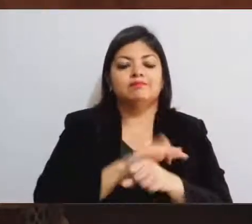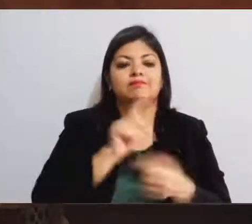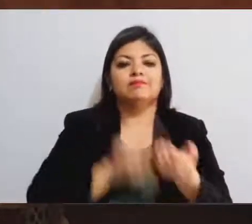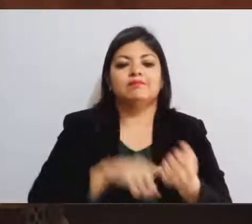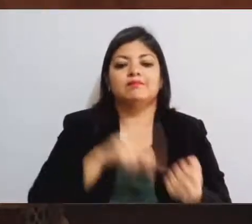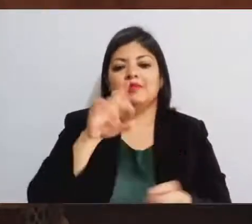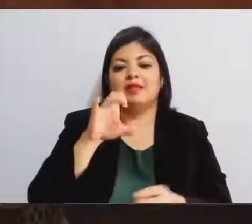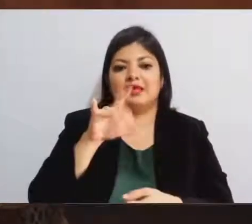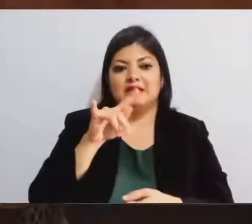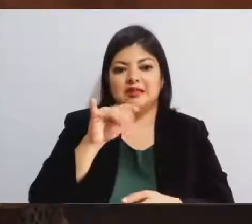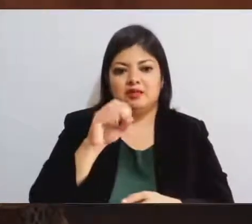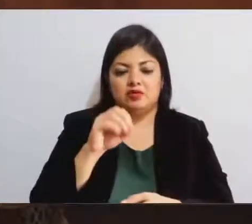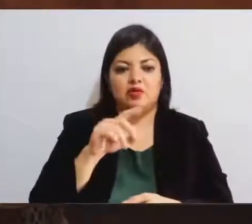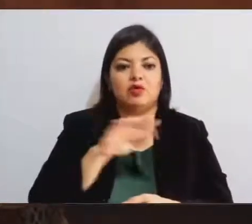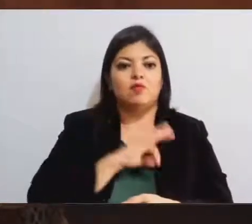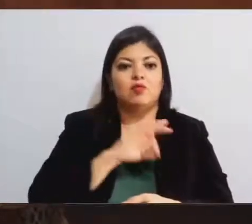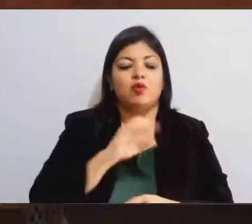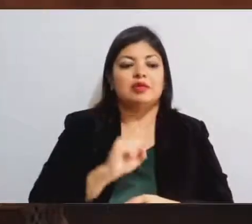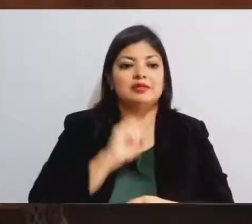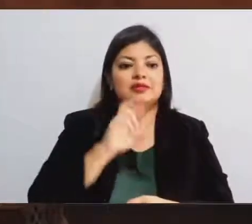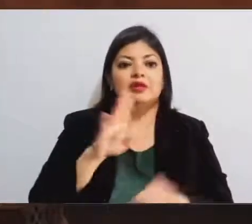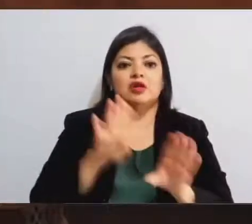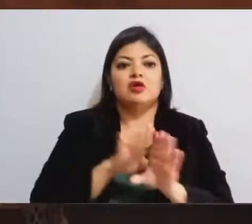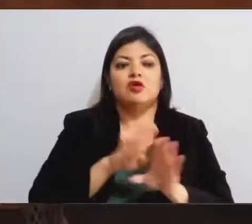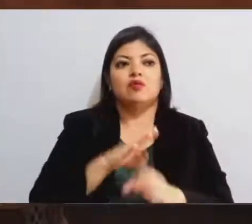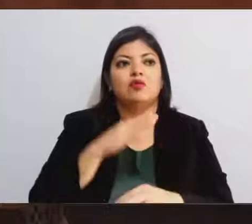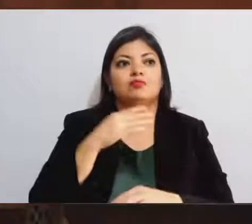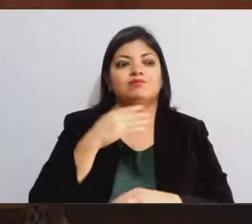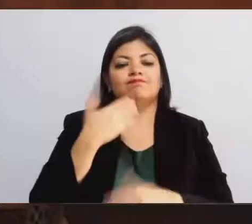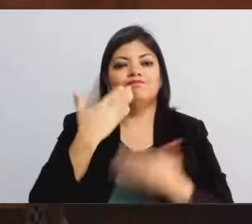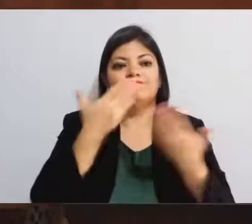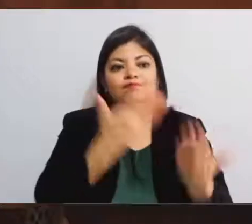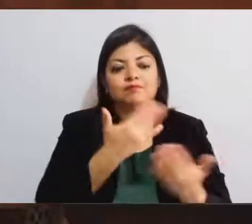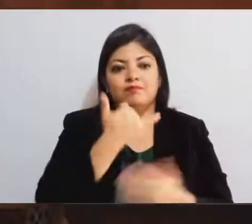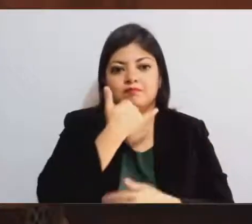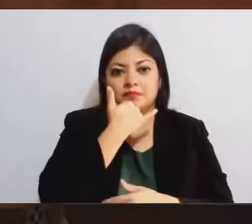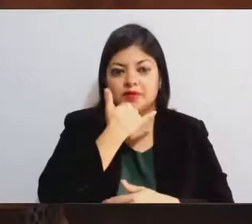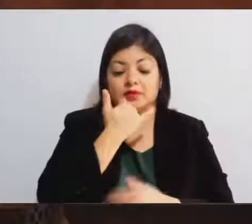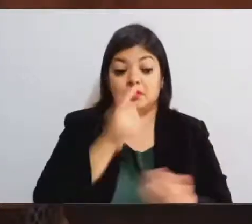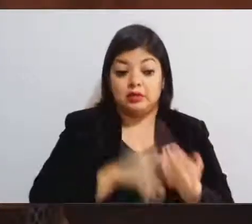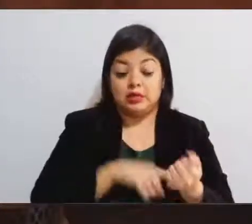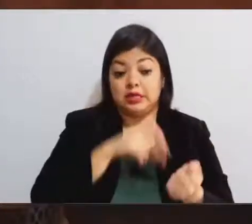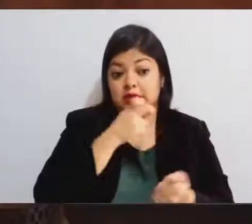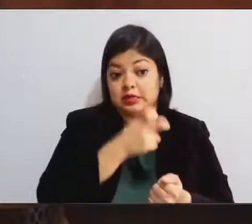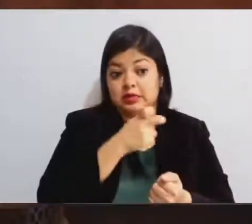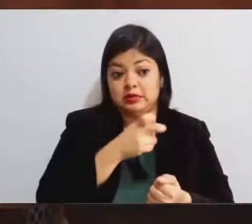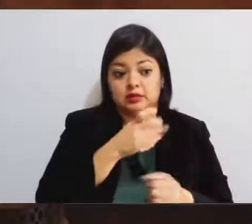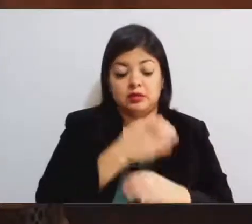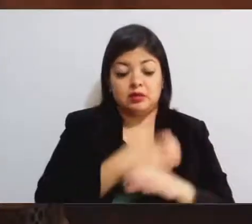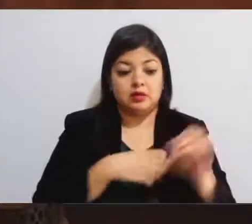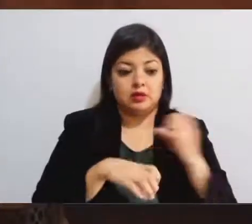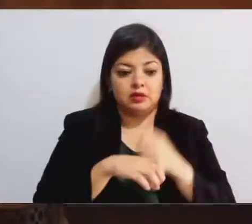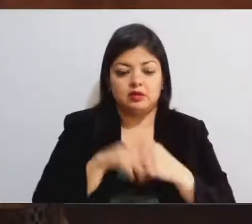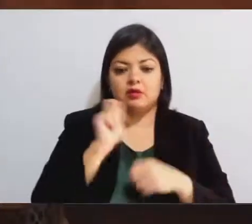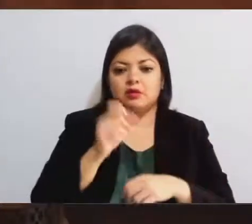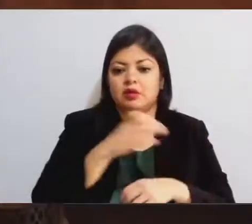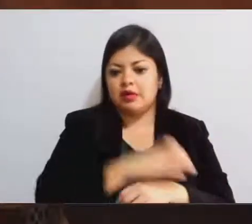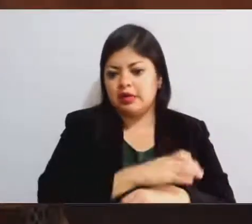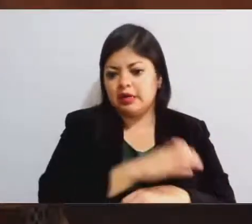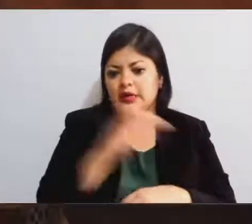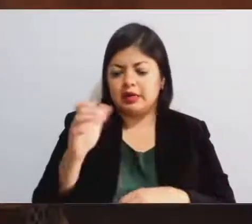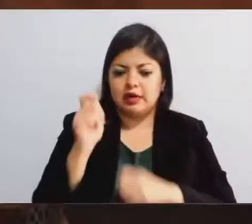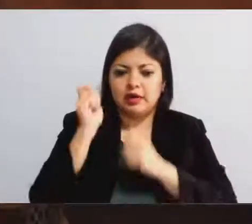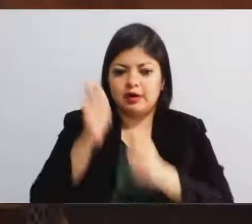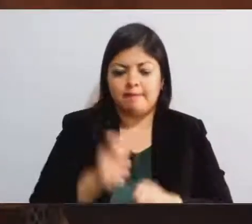que podrán ser objeto de perdón, destacando aquellos cometidos por personas campesinas o